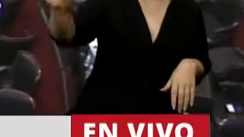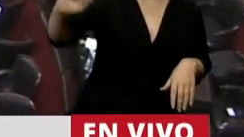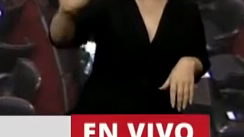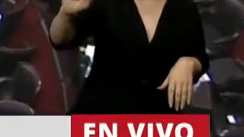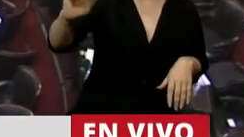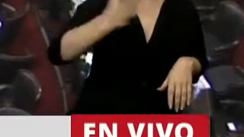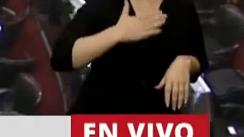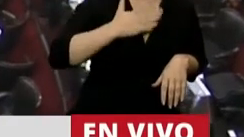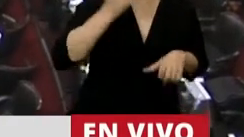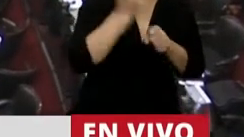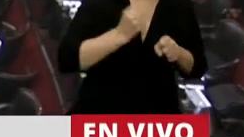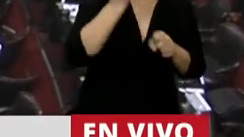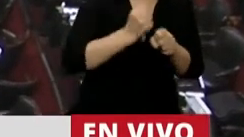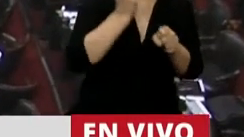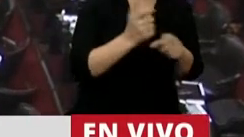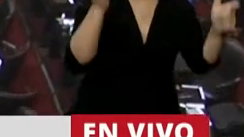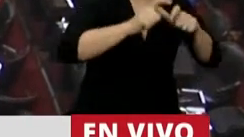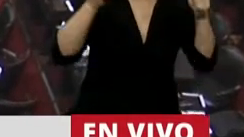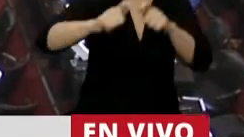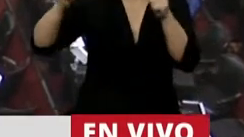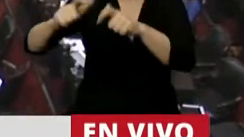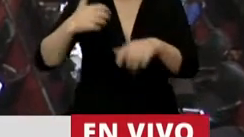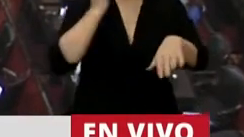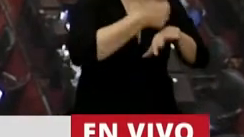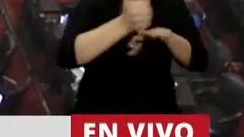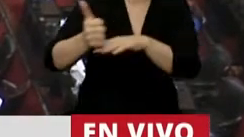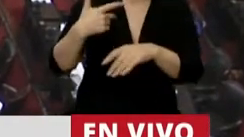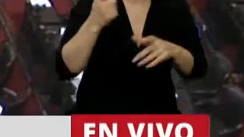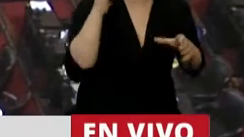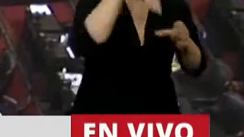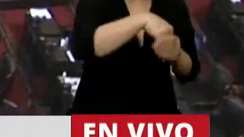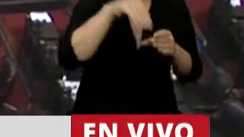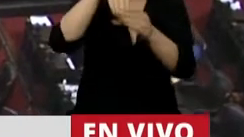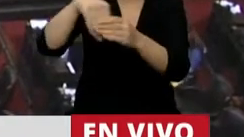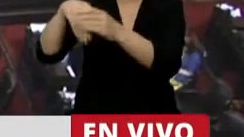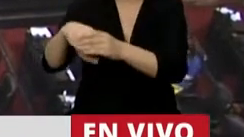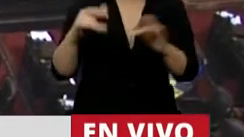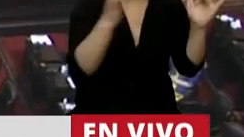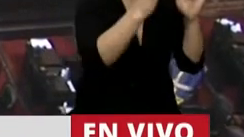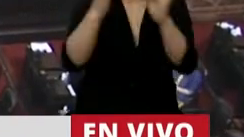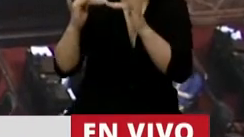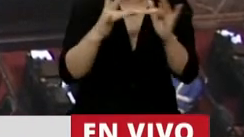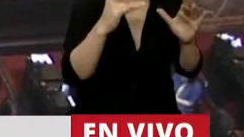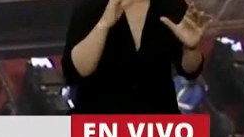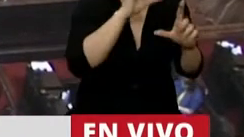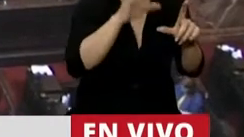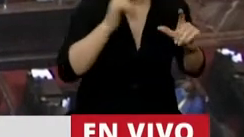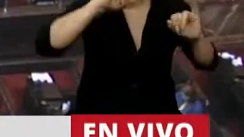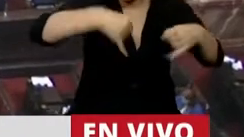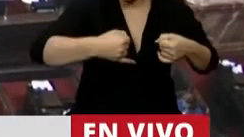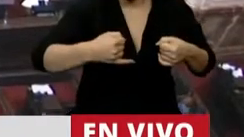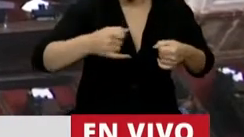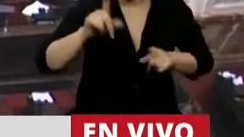he trabajado en todas las comisiones, aunque sea virtualmente. Y que aquellos que se quejan tanto el año